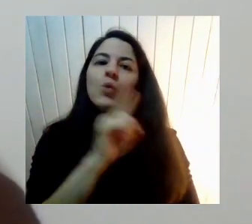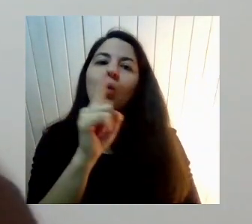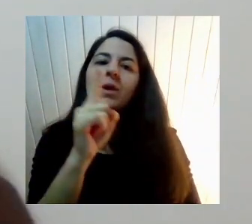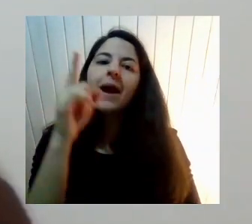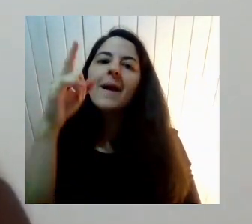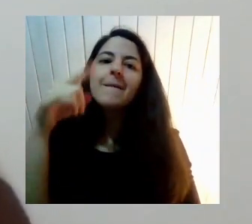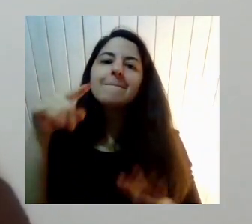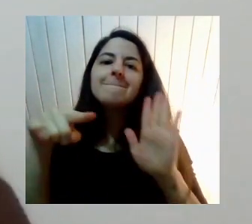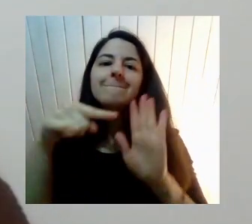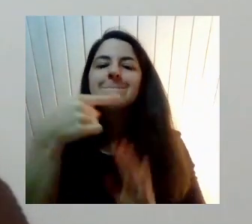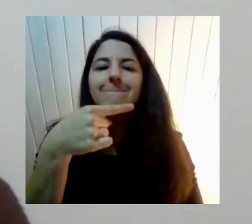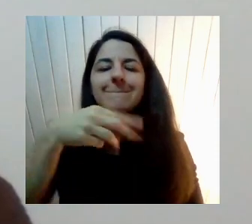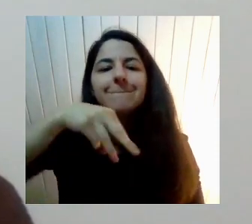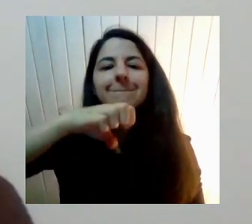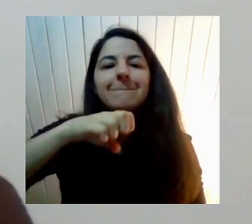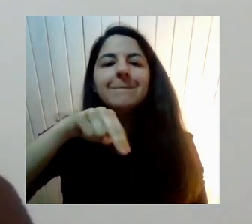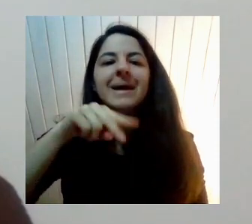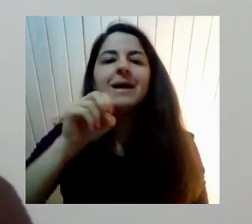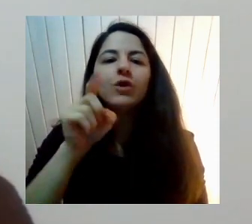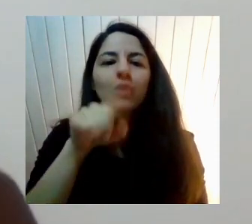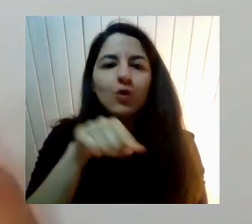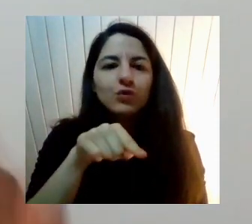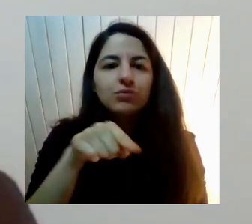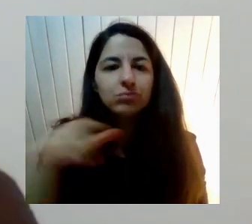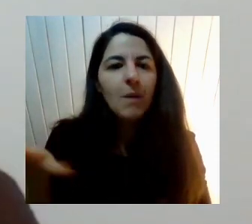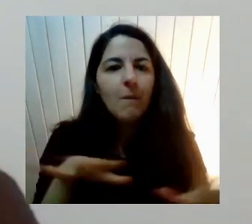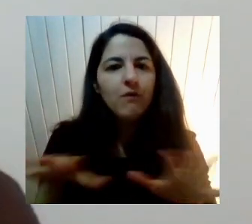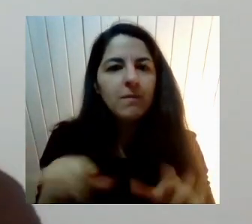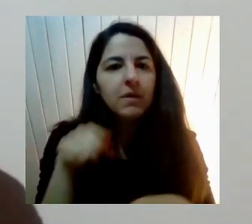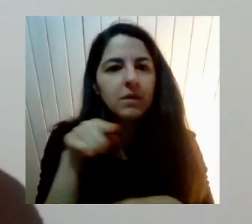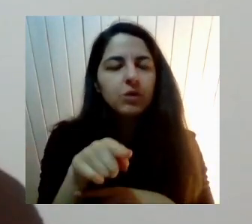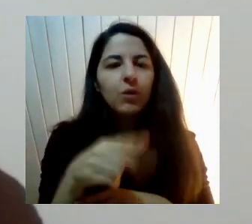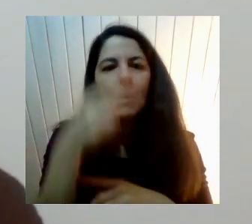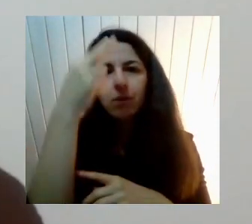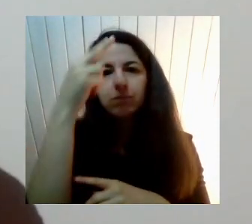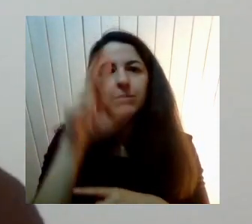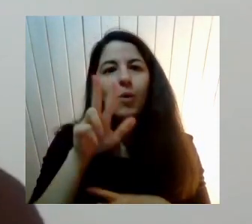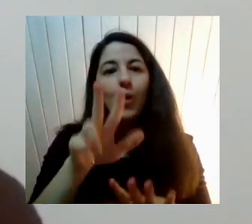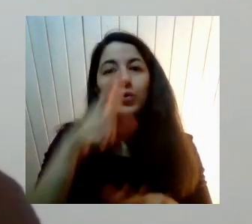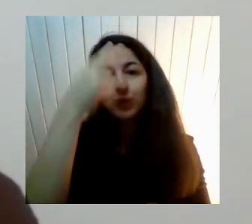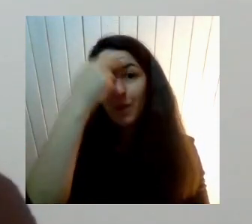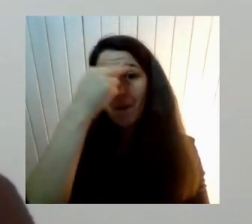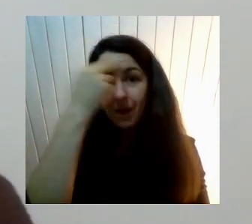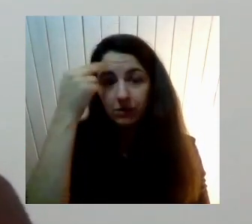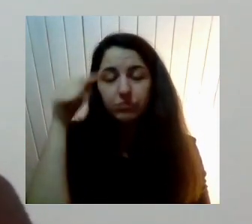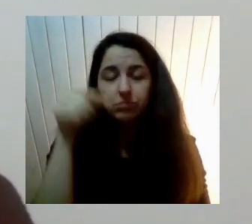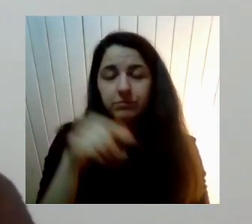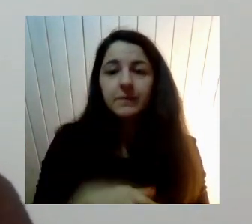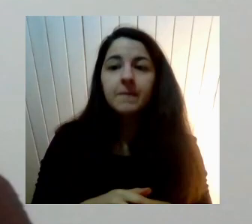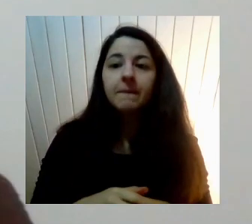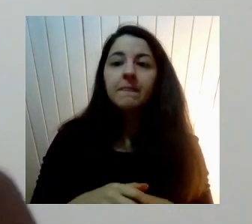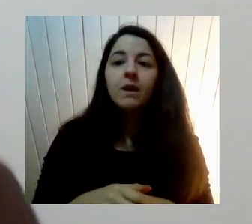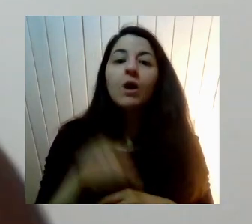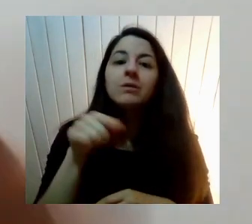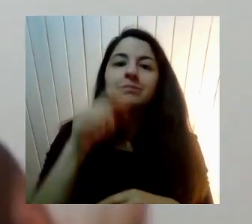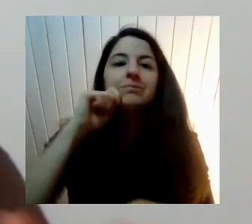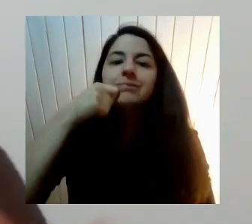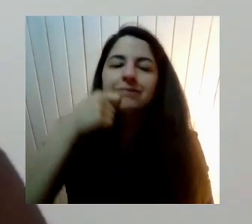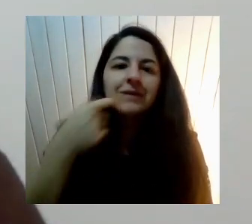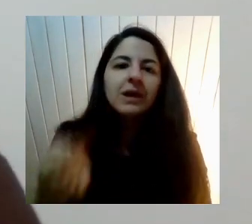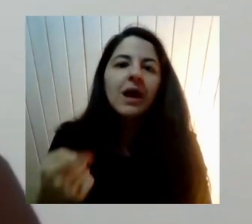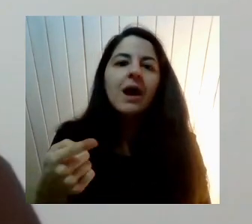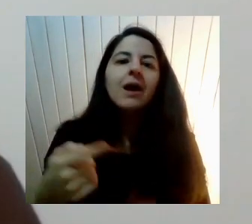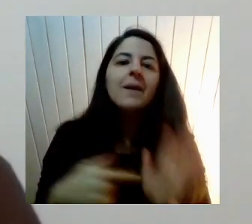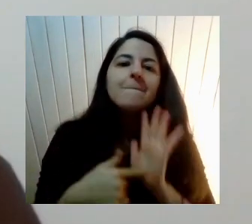feminismo Como dice Julieta Kirchner También De concientización De aquello Que nos hace Hacer las mujeres Subordinadas A los hombres Y cómo eso se